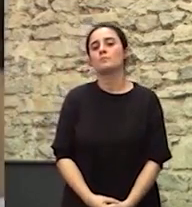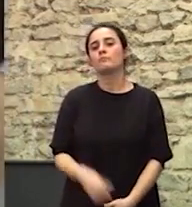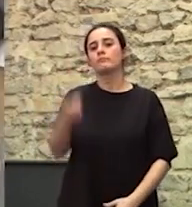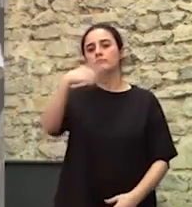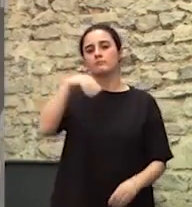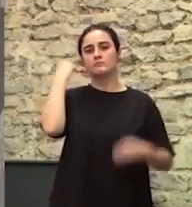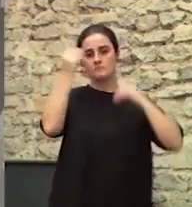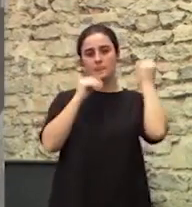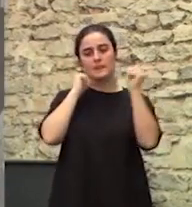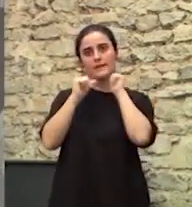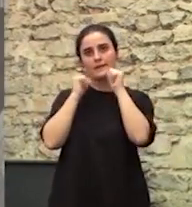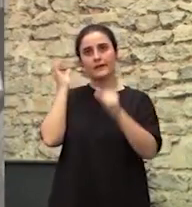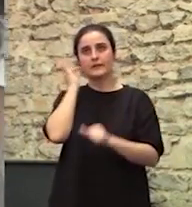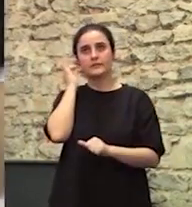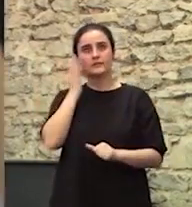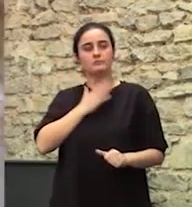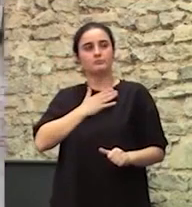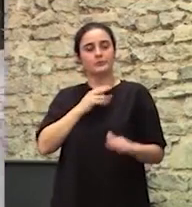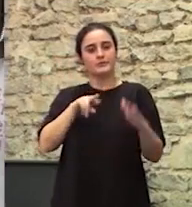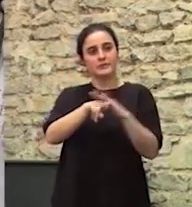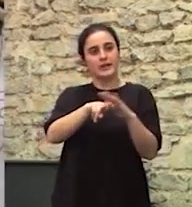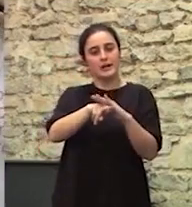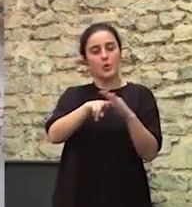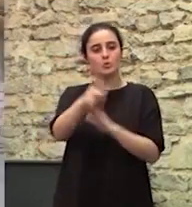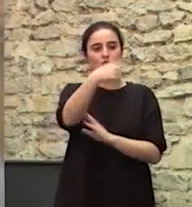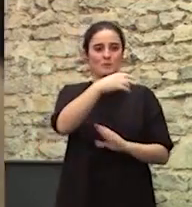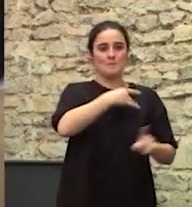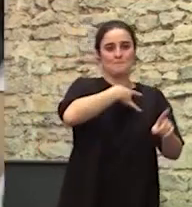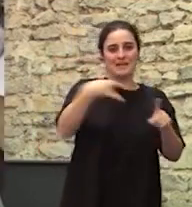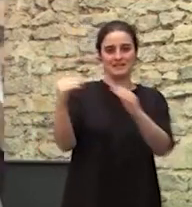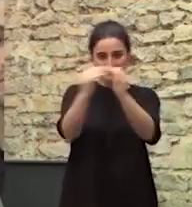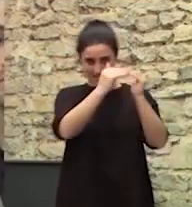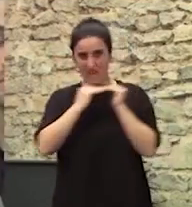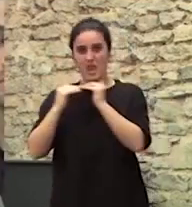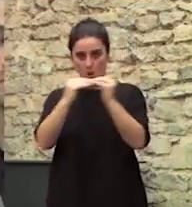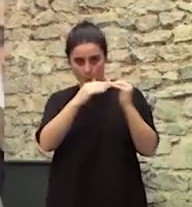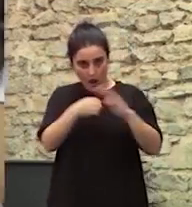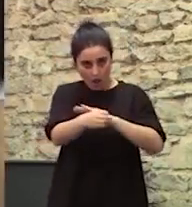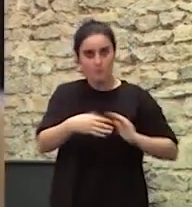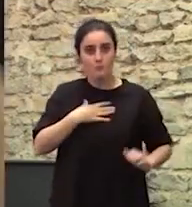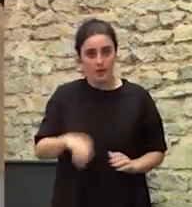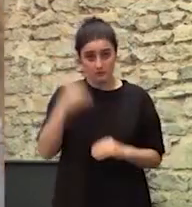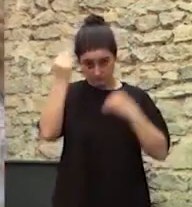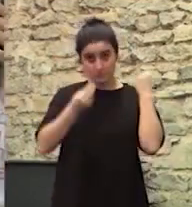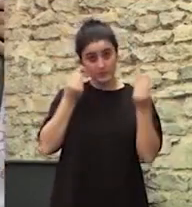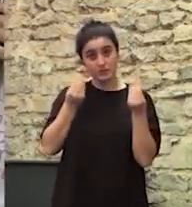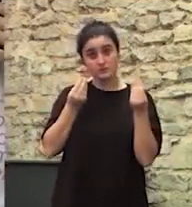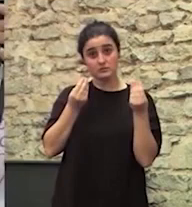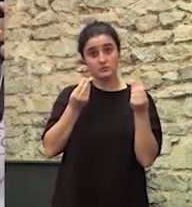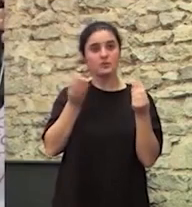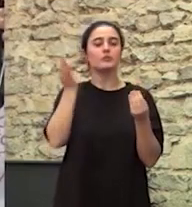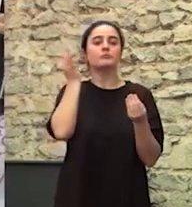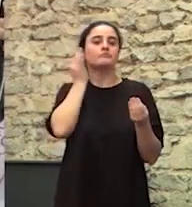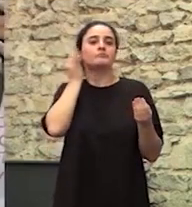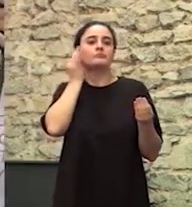¿Creéis que las mujeres gitanas acceden a los recursos en igualdad de condiciones? Que el resto de las mujeres Que no acceden, no